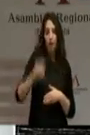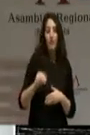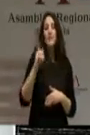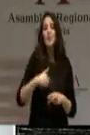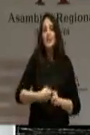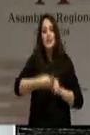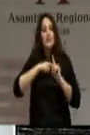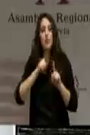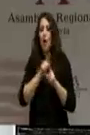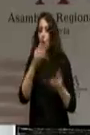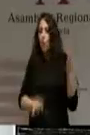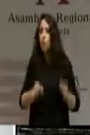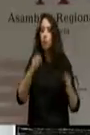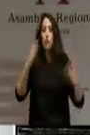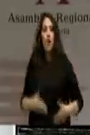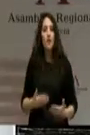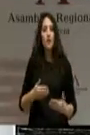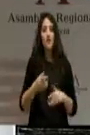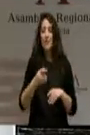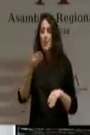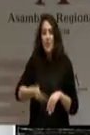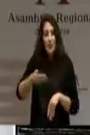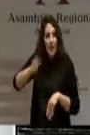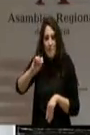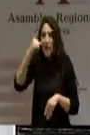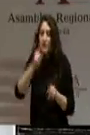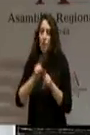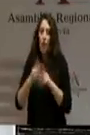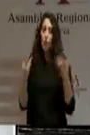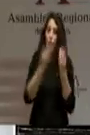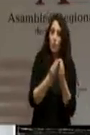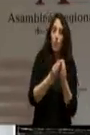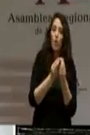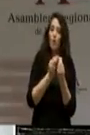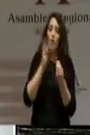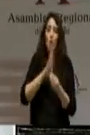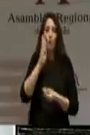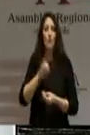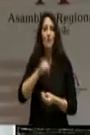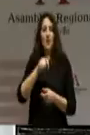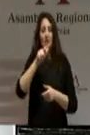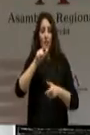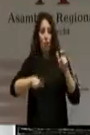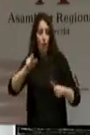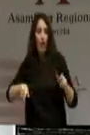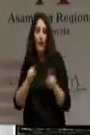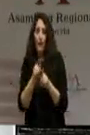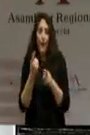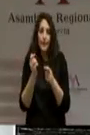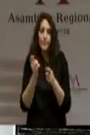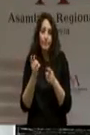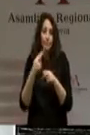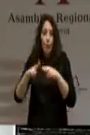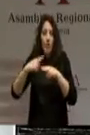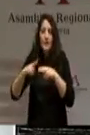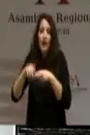siendo muy injustos, lo que más pesan, junto a la corrupción, sobre los ciudadanos, arruinando el escaso crédito de la política.